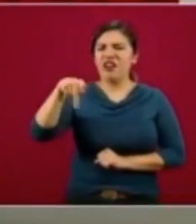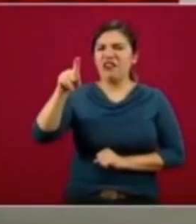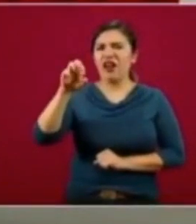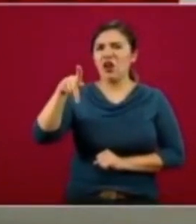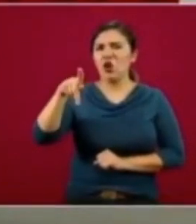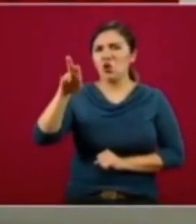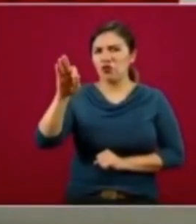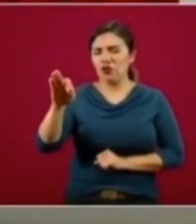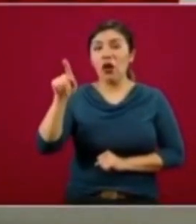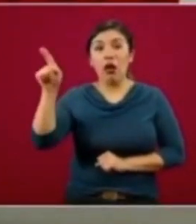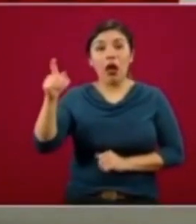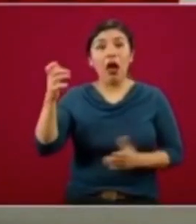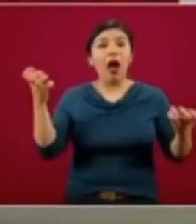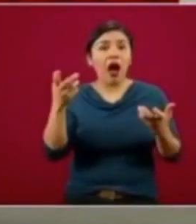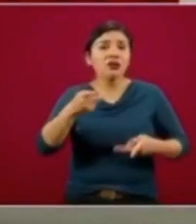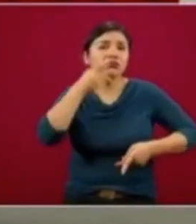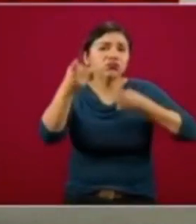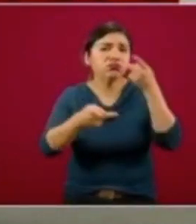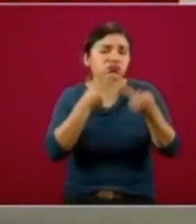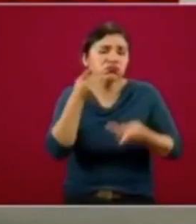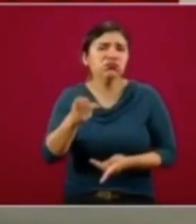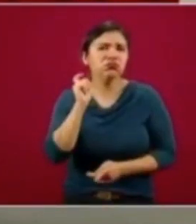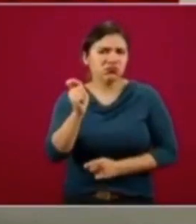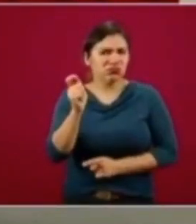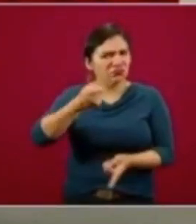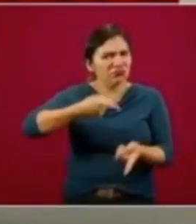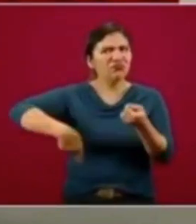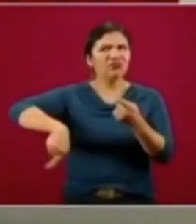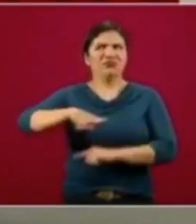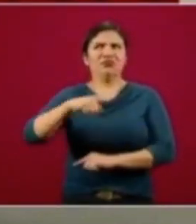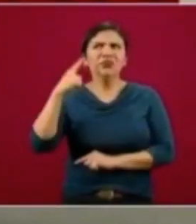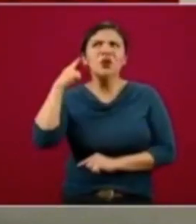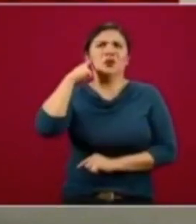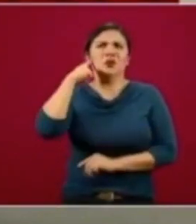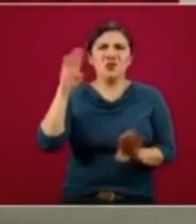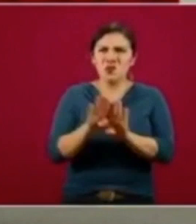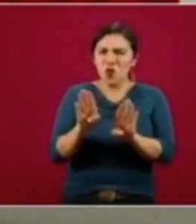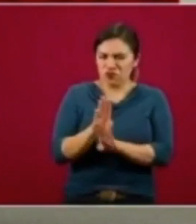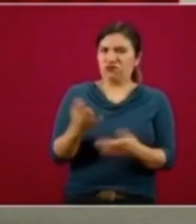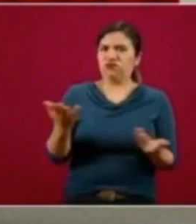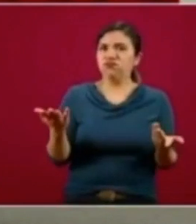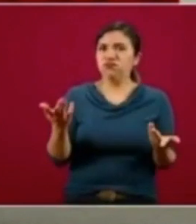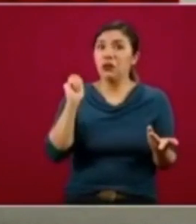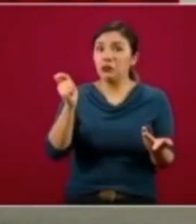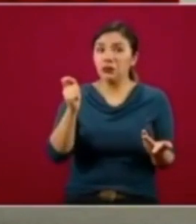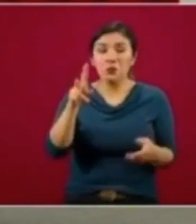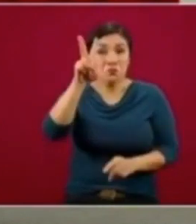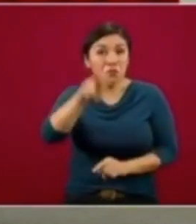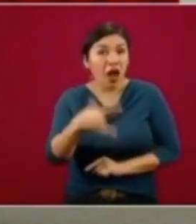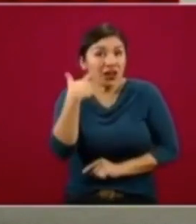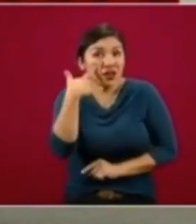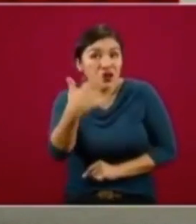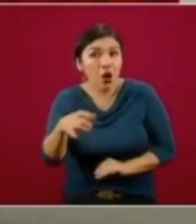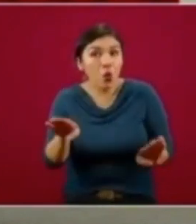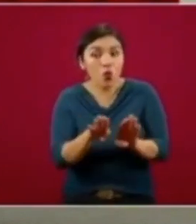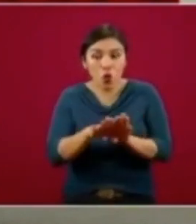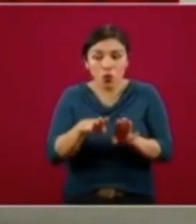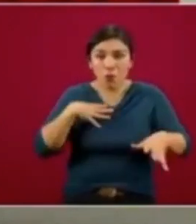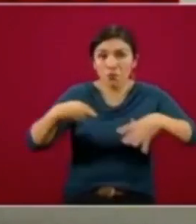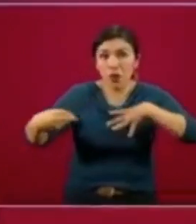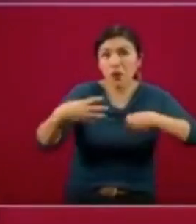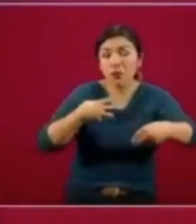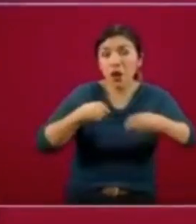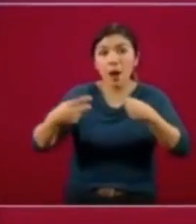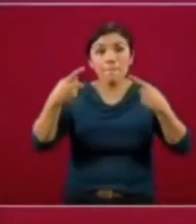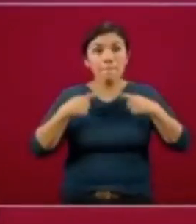hizo un comentario que resonó en los medios mundiales, que dijo que era muy rara la transmisión por parte de